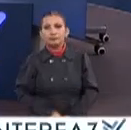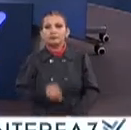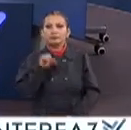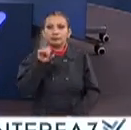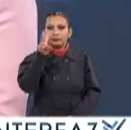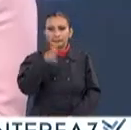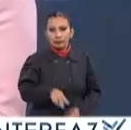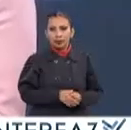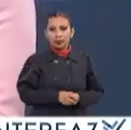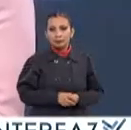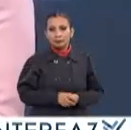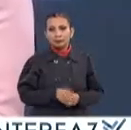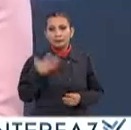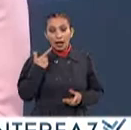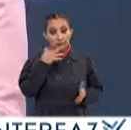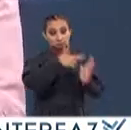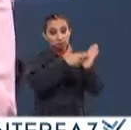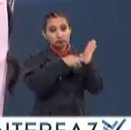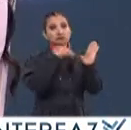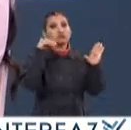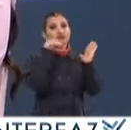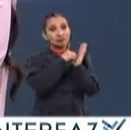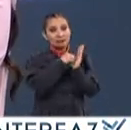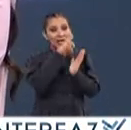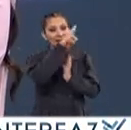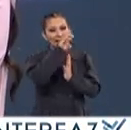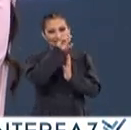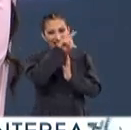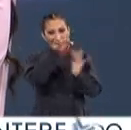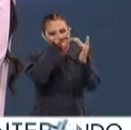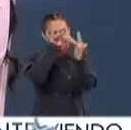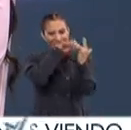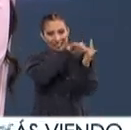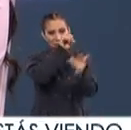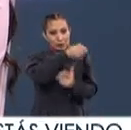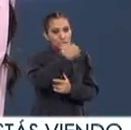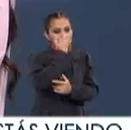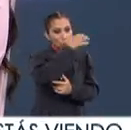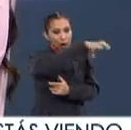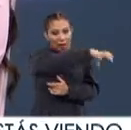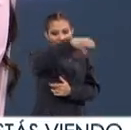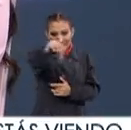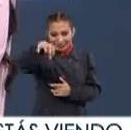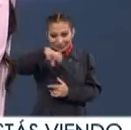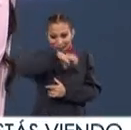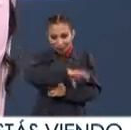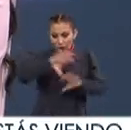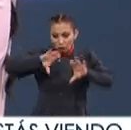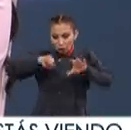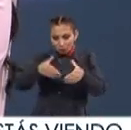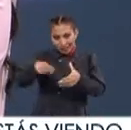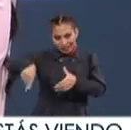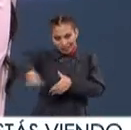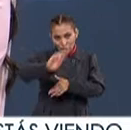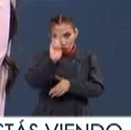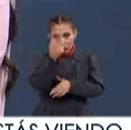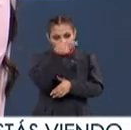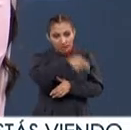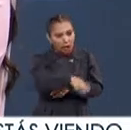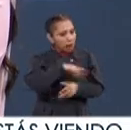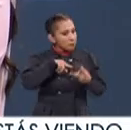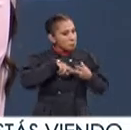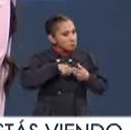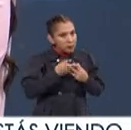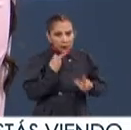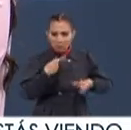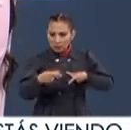Totalmente, tanto así que se regularizó esta red entre propias facultades y hacia la comunidad abierta Es algo que se